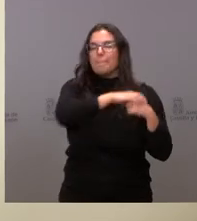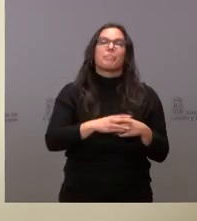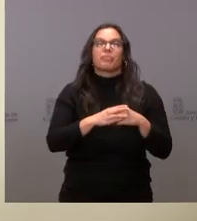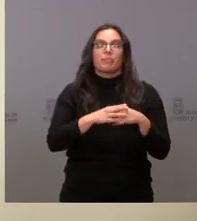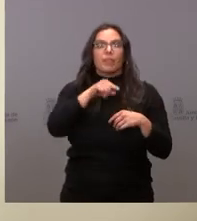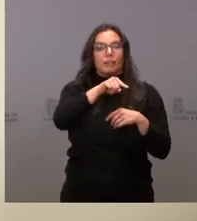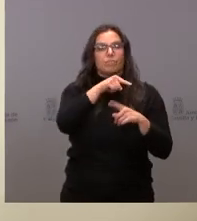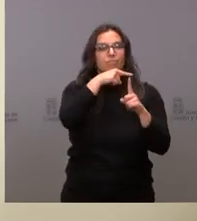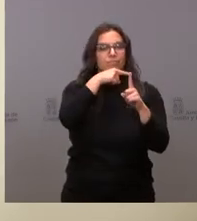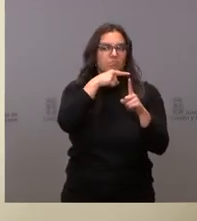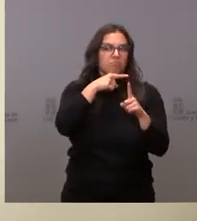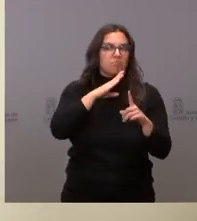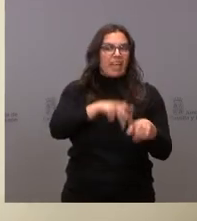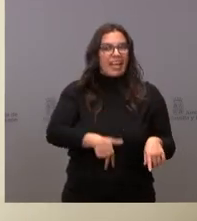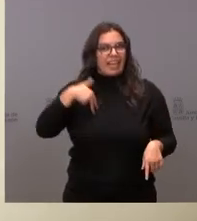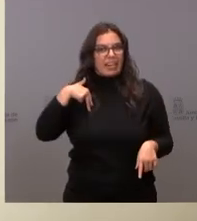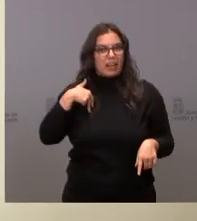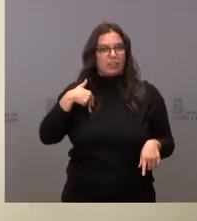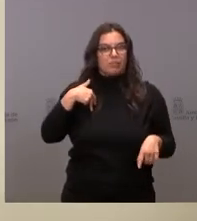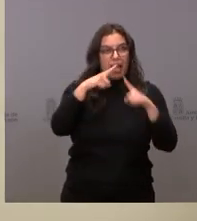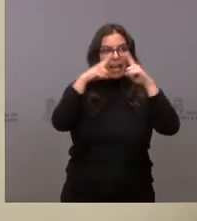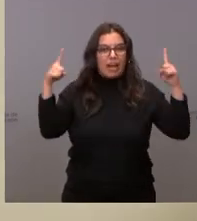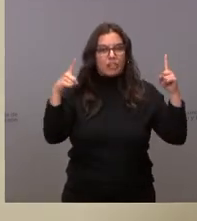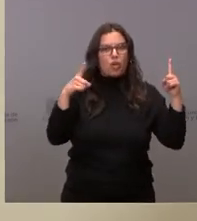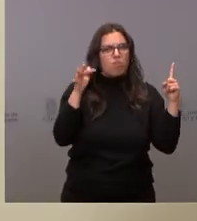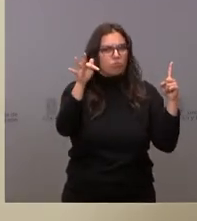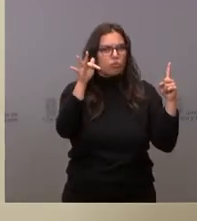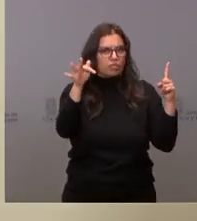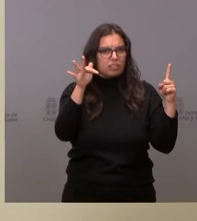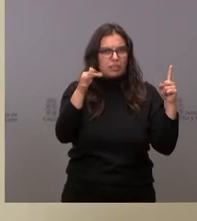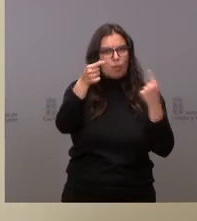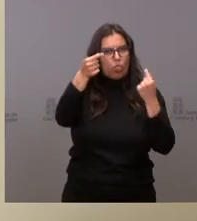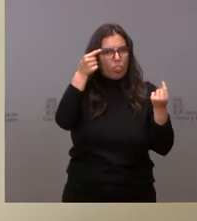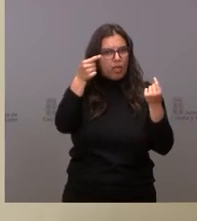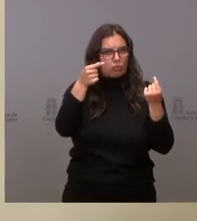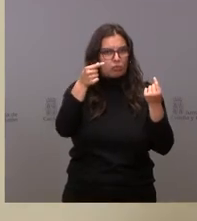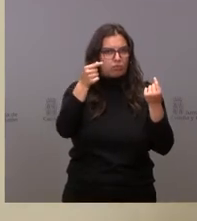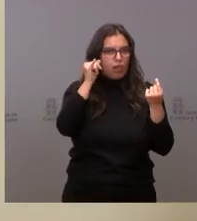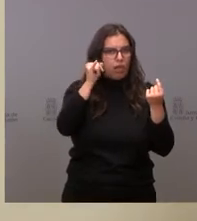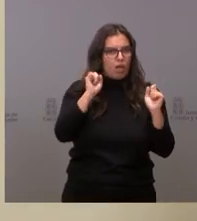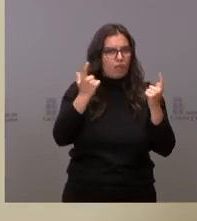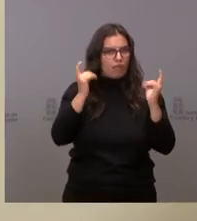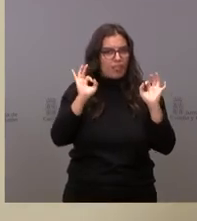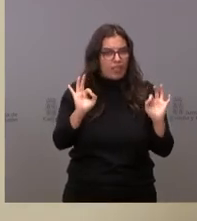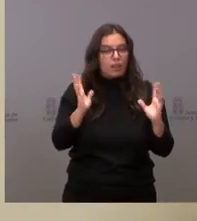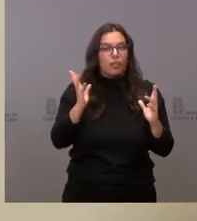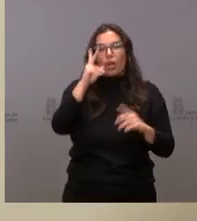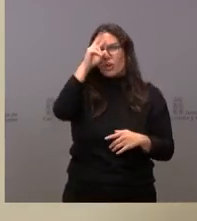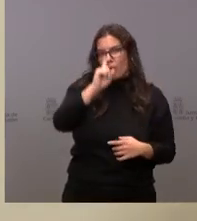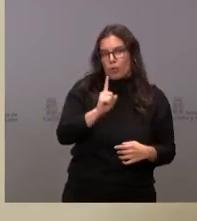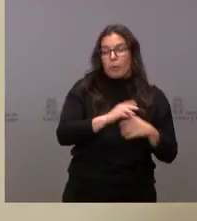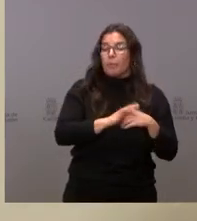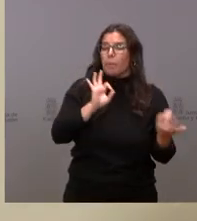en el conjunto del año en los datos registrados. Por tanto, no nos preocupa, es verdad